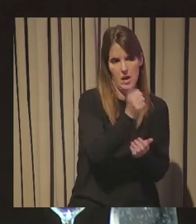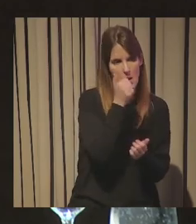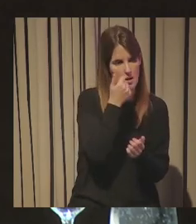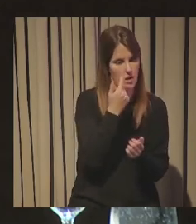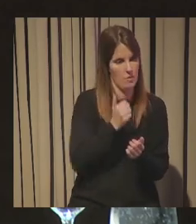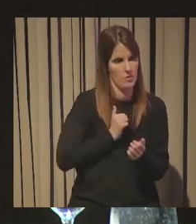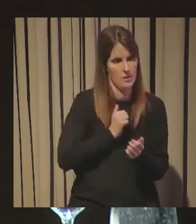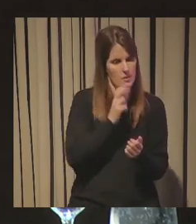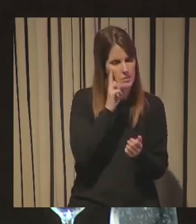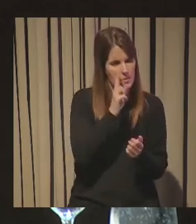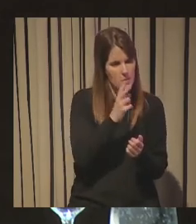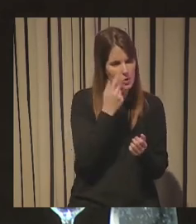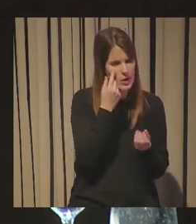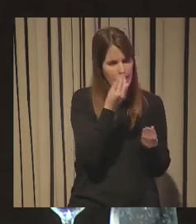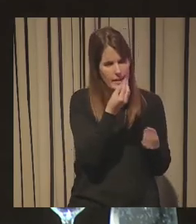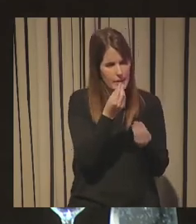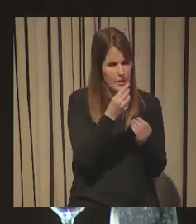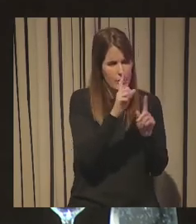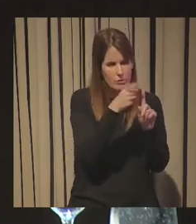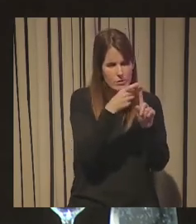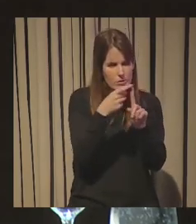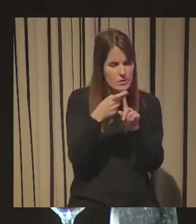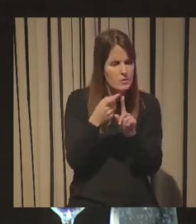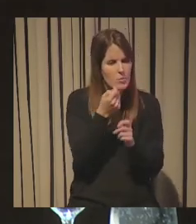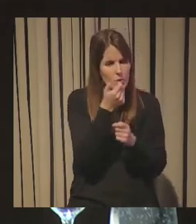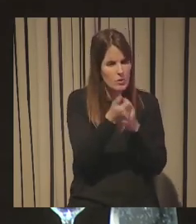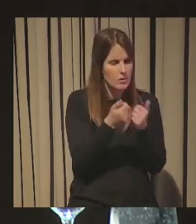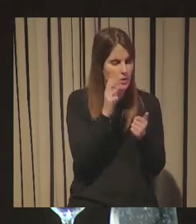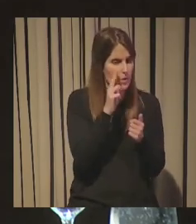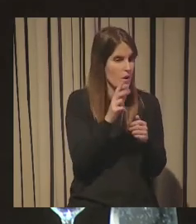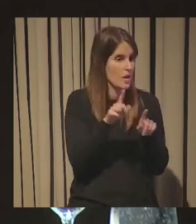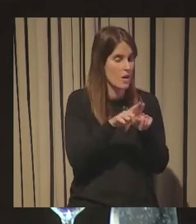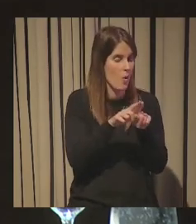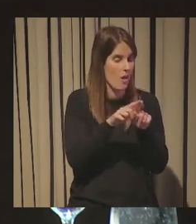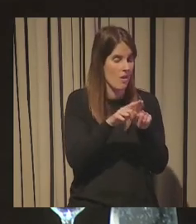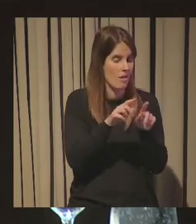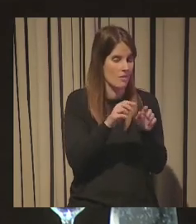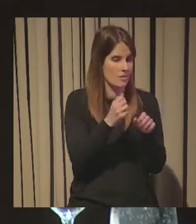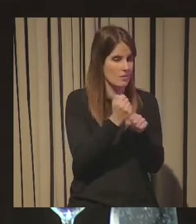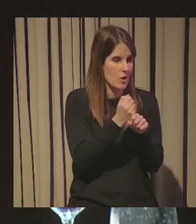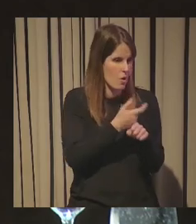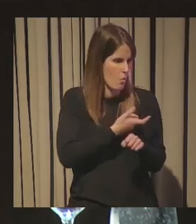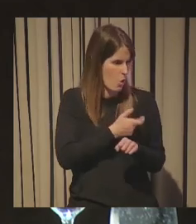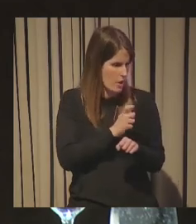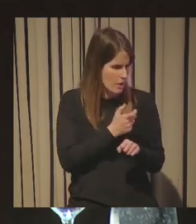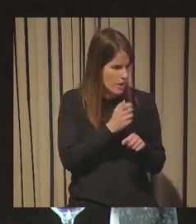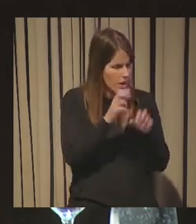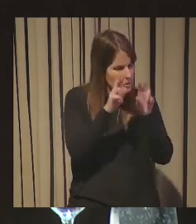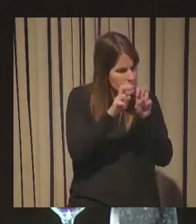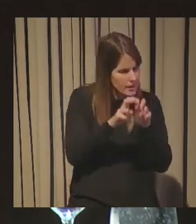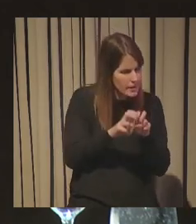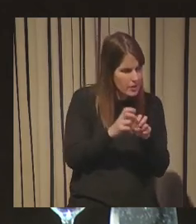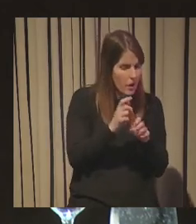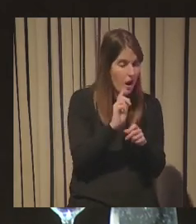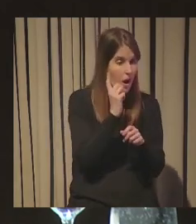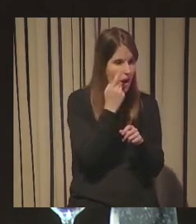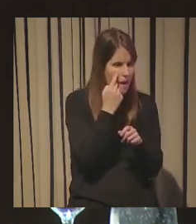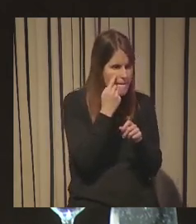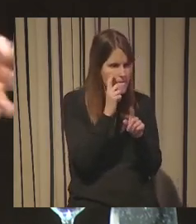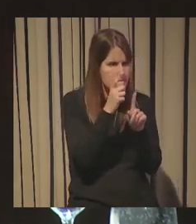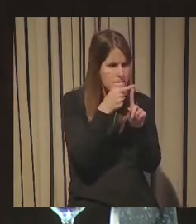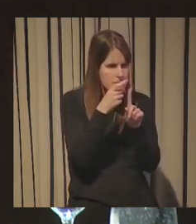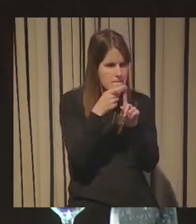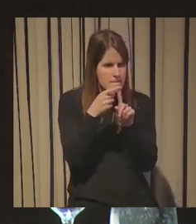viendo esos indicios y vas yo que sé es como un trabajo de cirugía como un policía vas y vas descubriendo esta